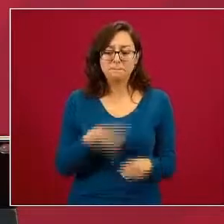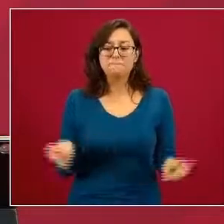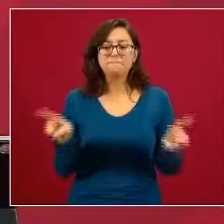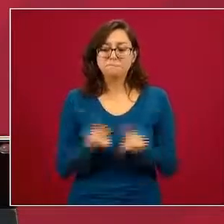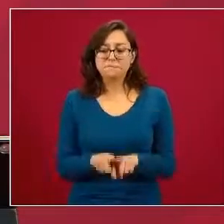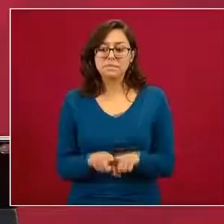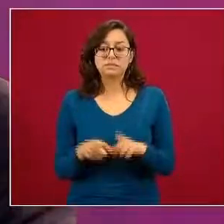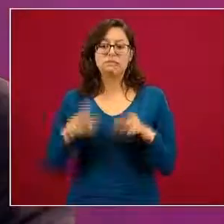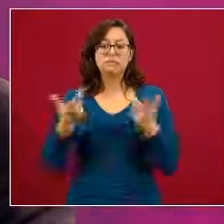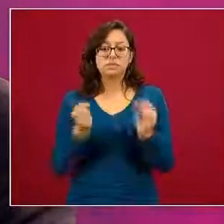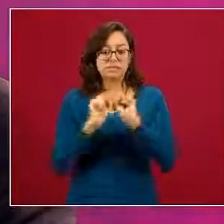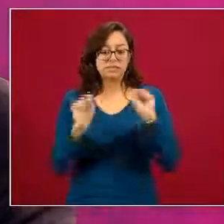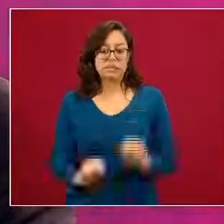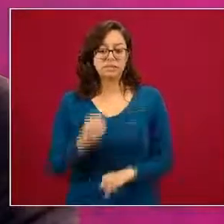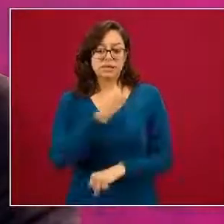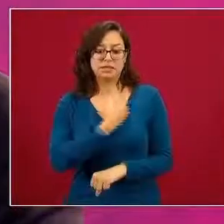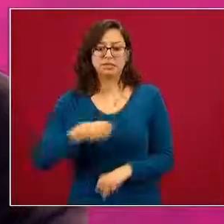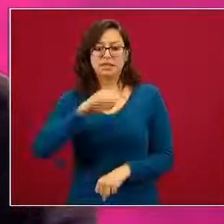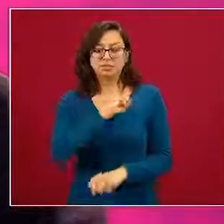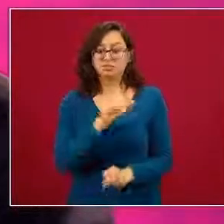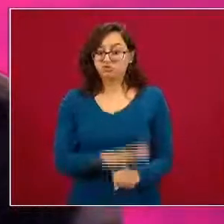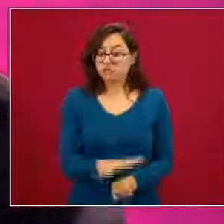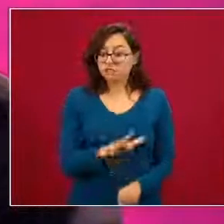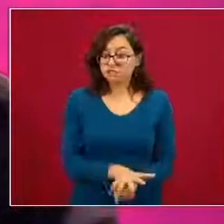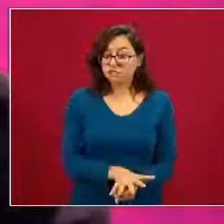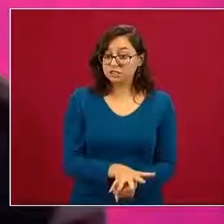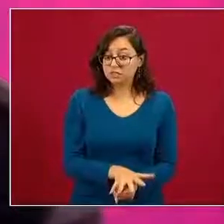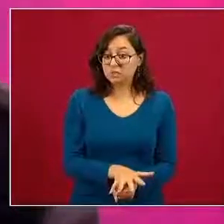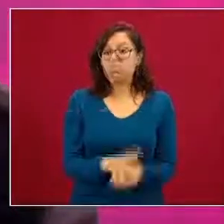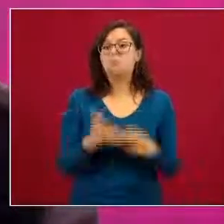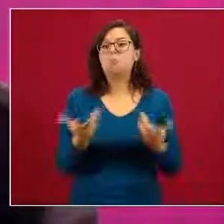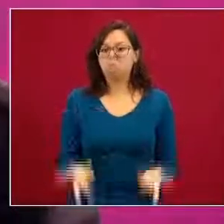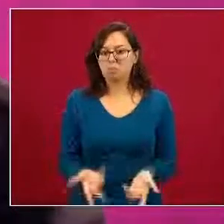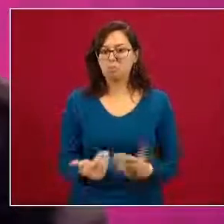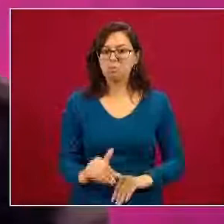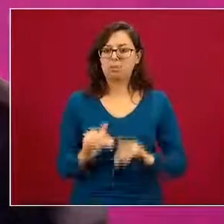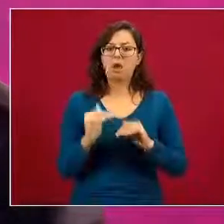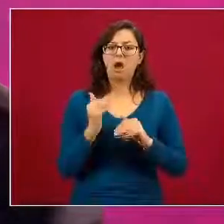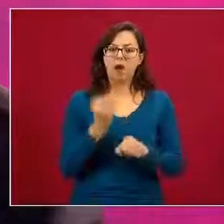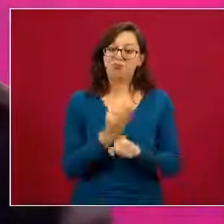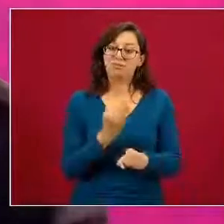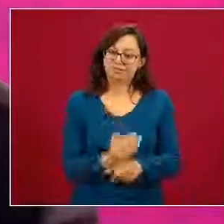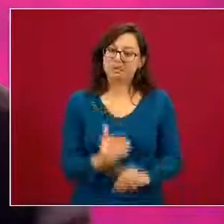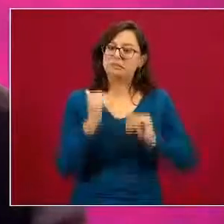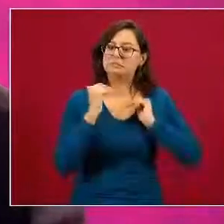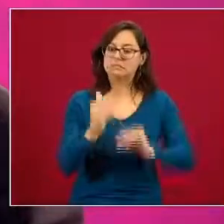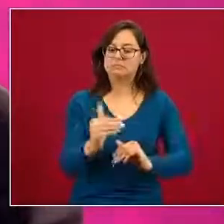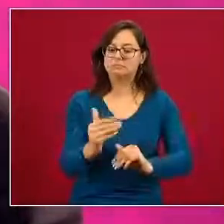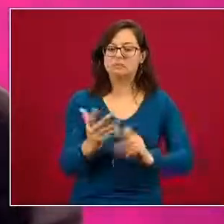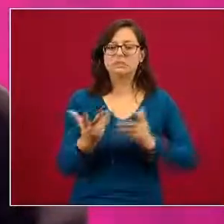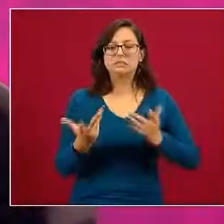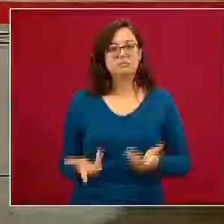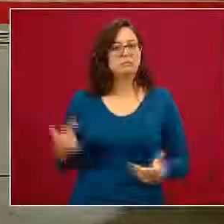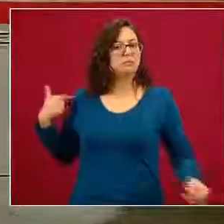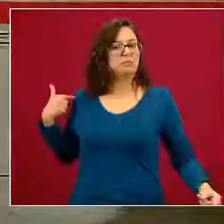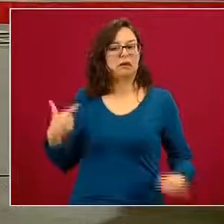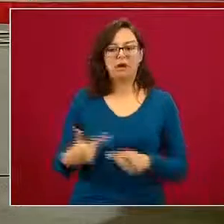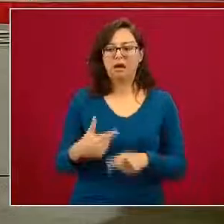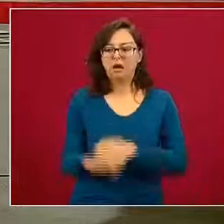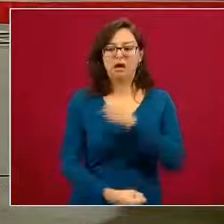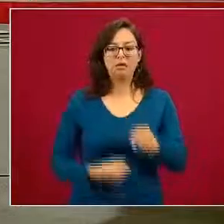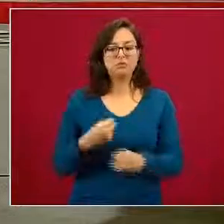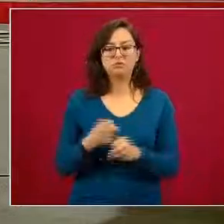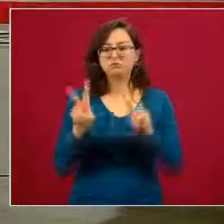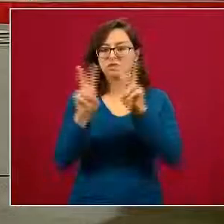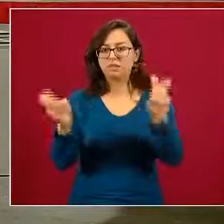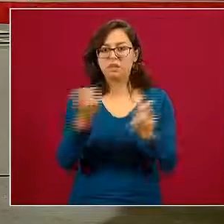del sistema de salud con limitaciones como lo tenemos en México como lo hemos tenido en México en materia de